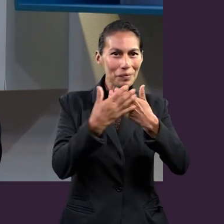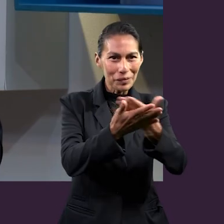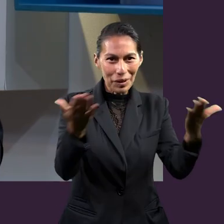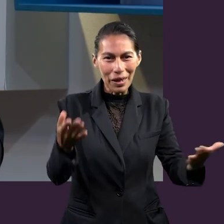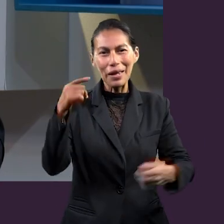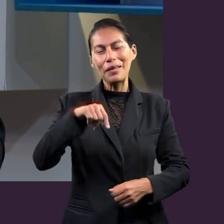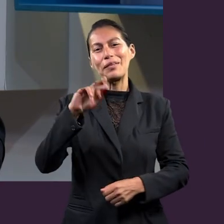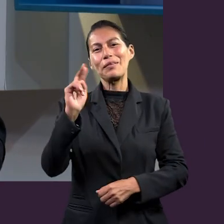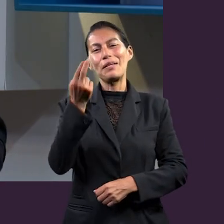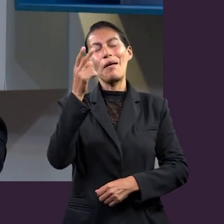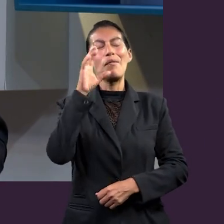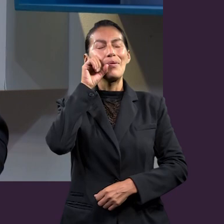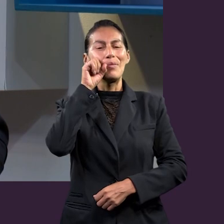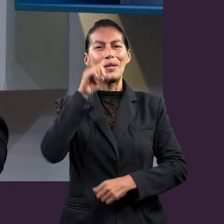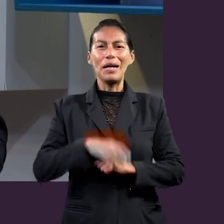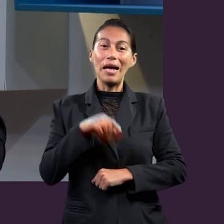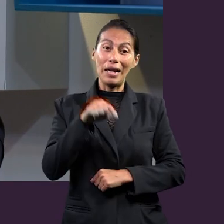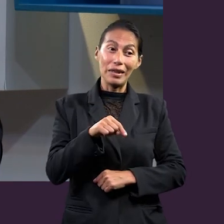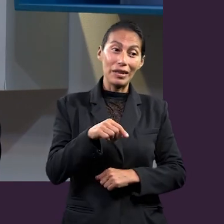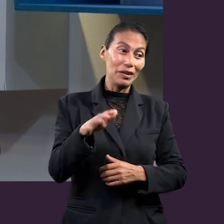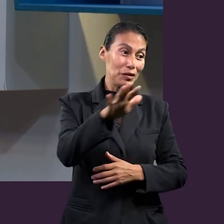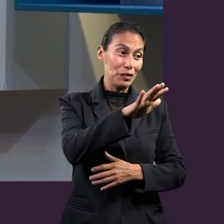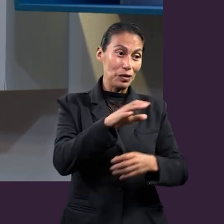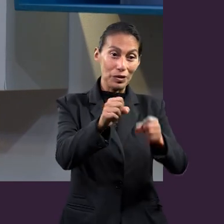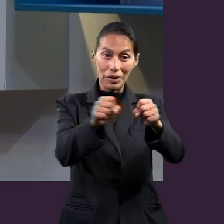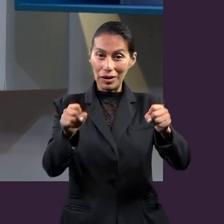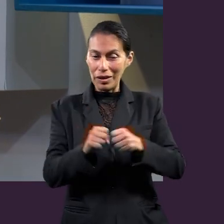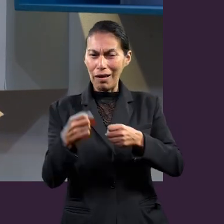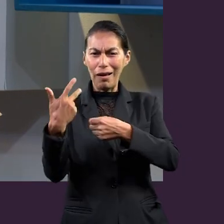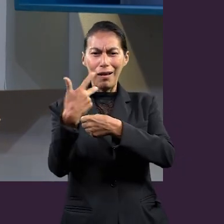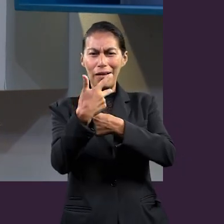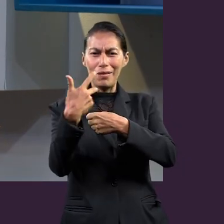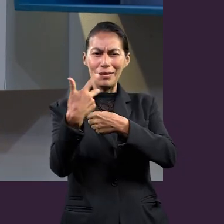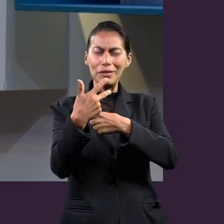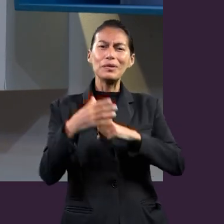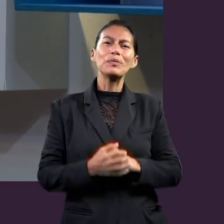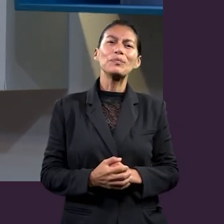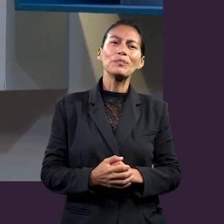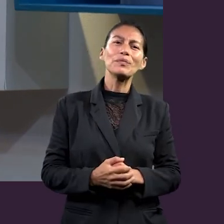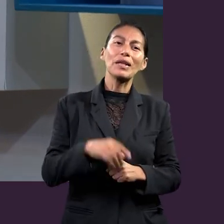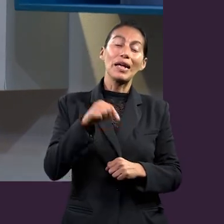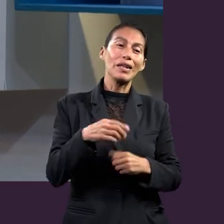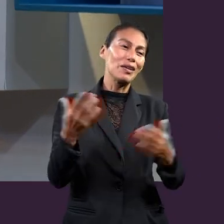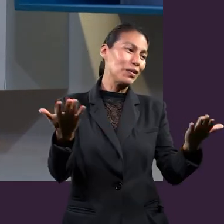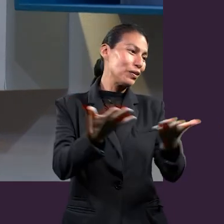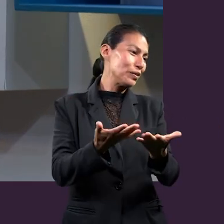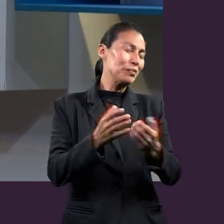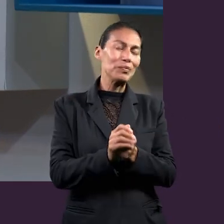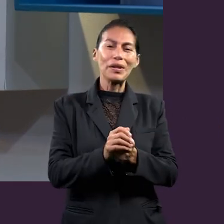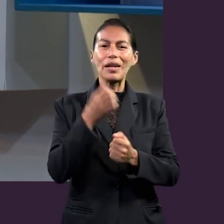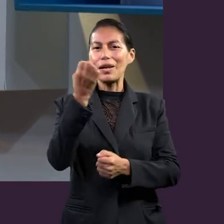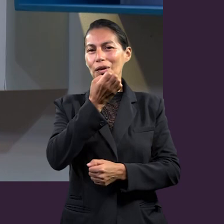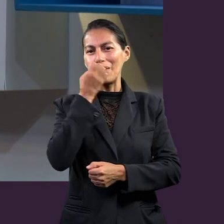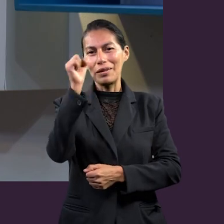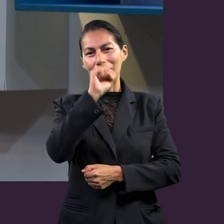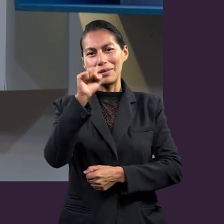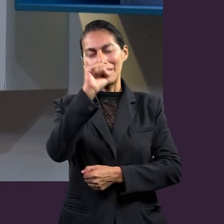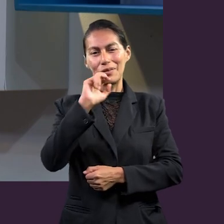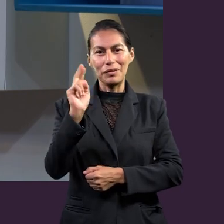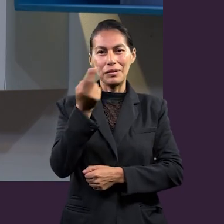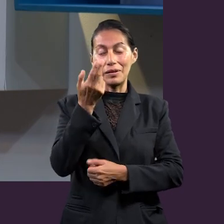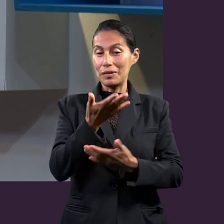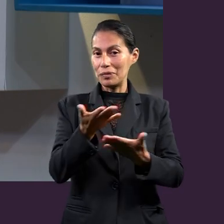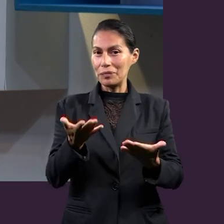Saludos a todos desde la Universidad de Montemorelos, desde este estudio de grabación donde estamos presentando la Escuela Sabática